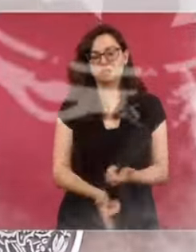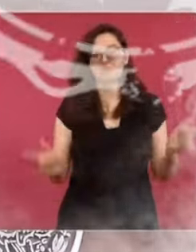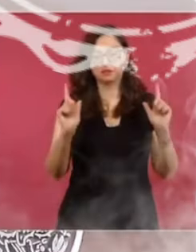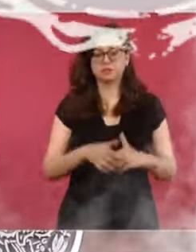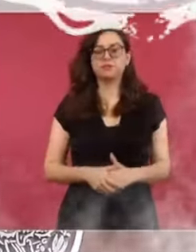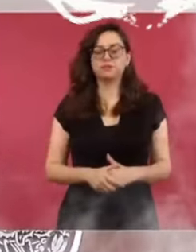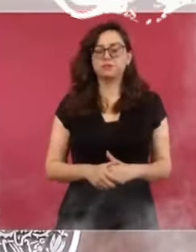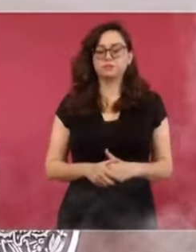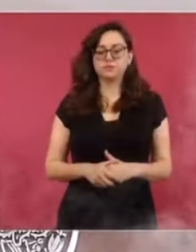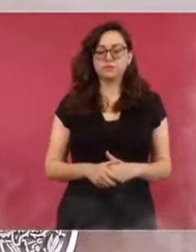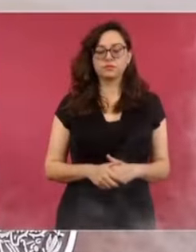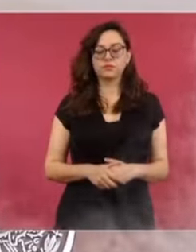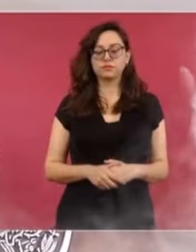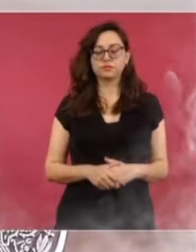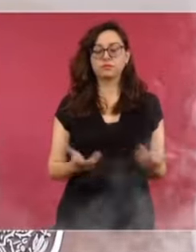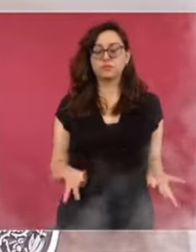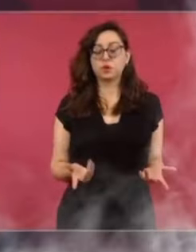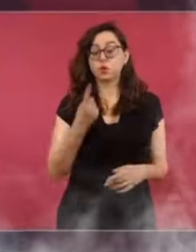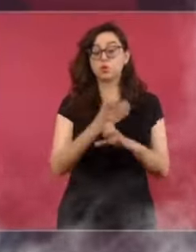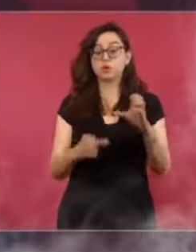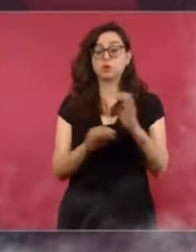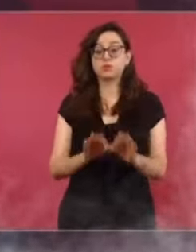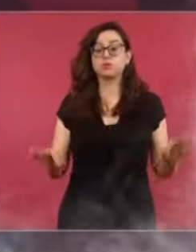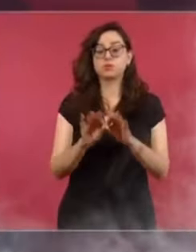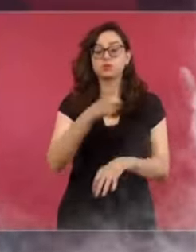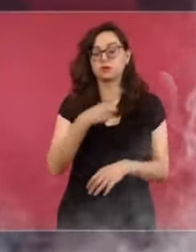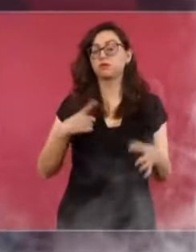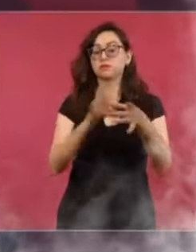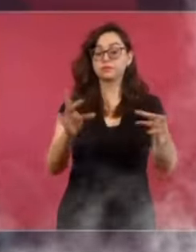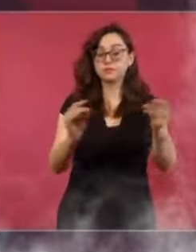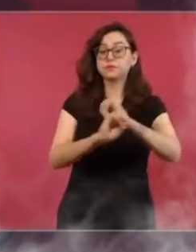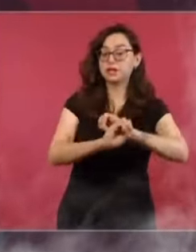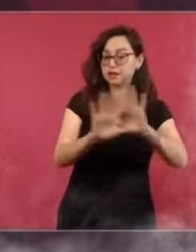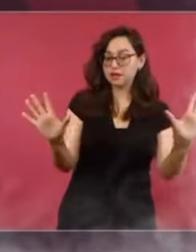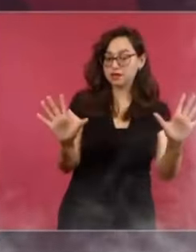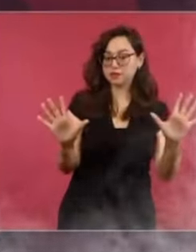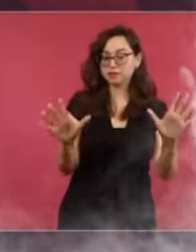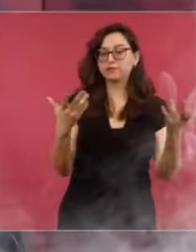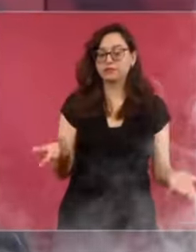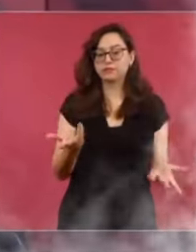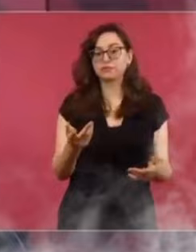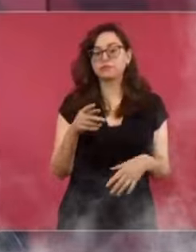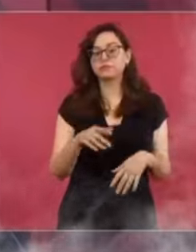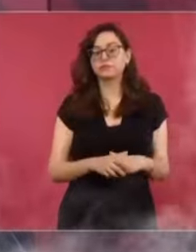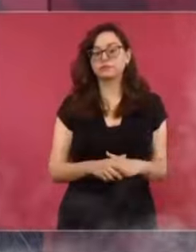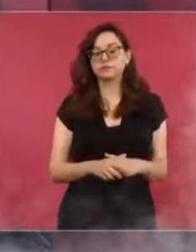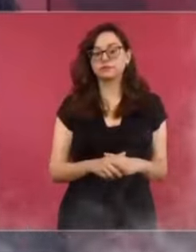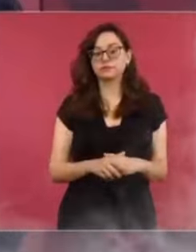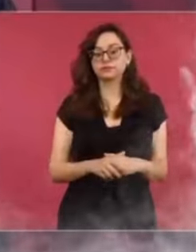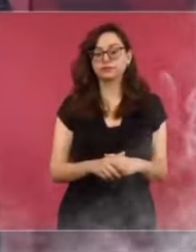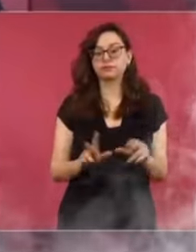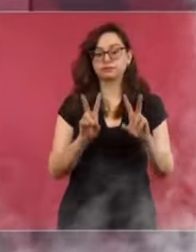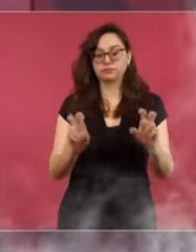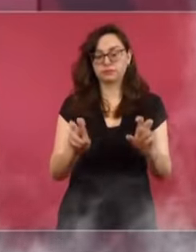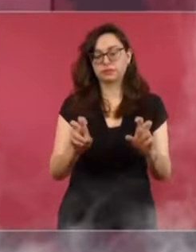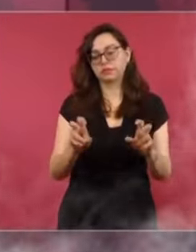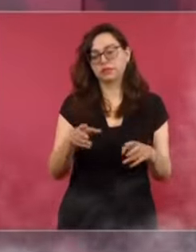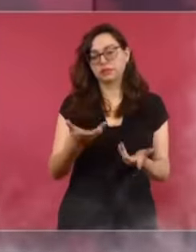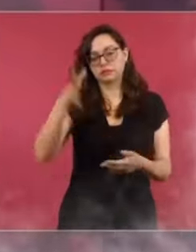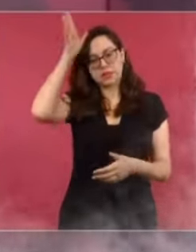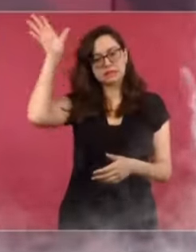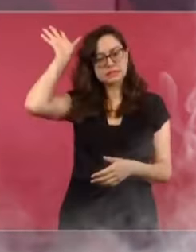Nada más comenzamos hoy con aclarar esto de Azteca, de las declaraciones de Ricardo